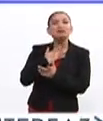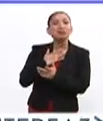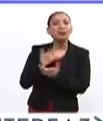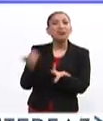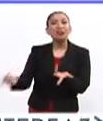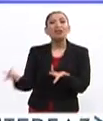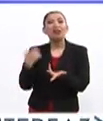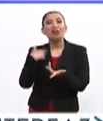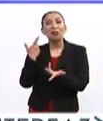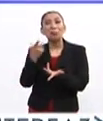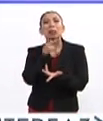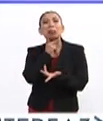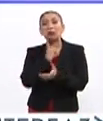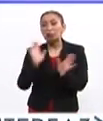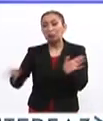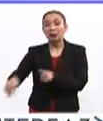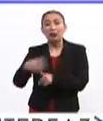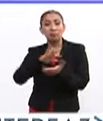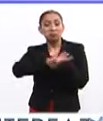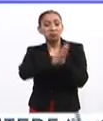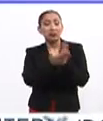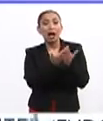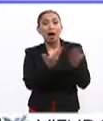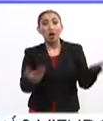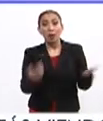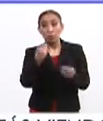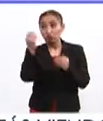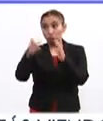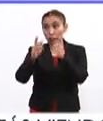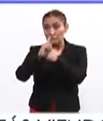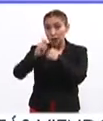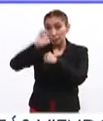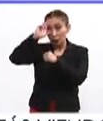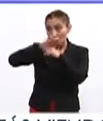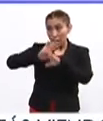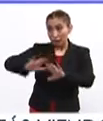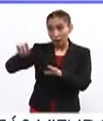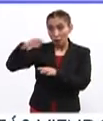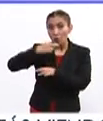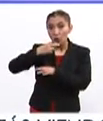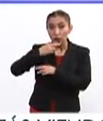para utilizar, por ejemplo, como en muchos países europeos,